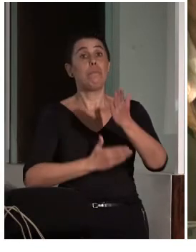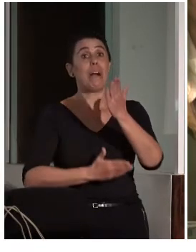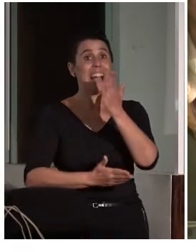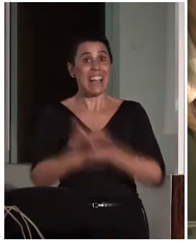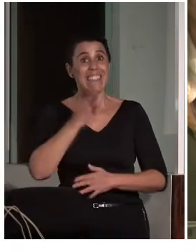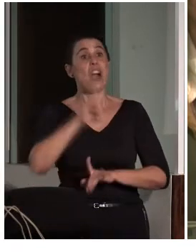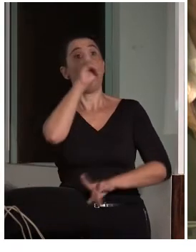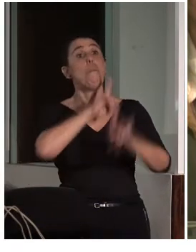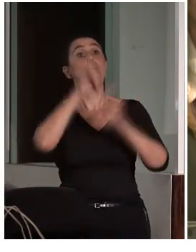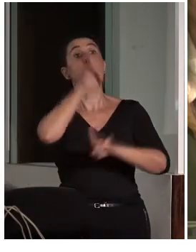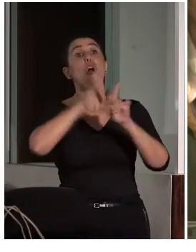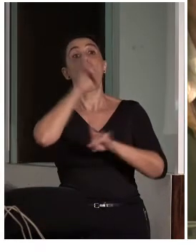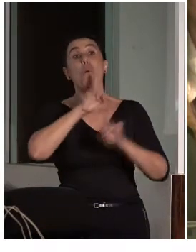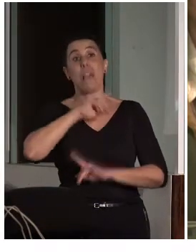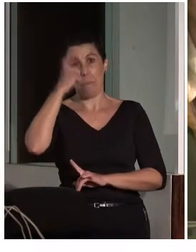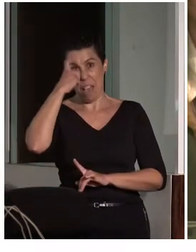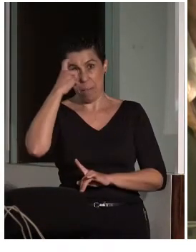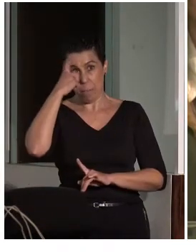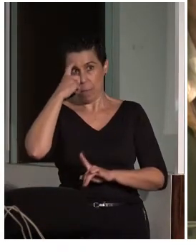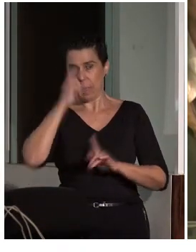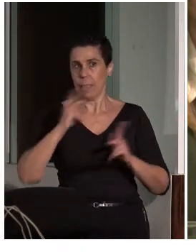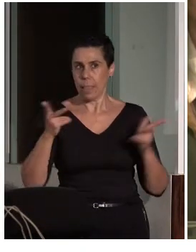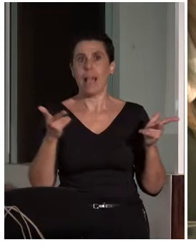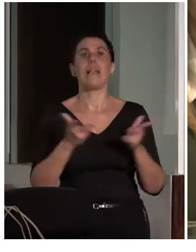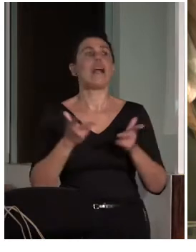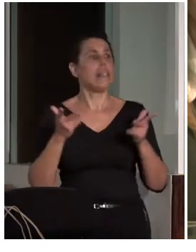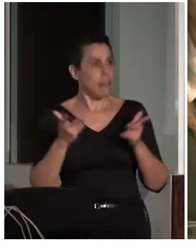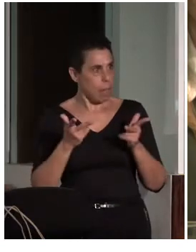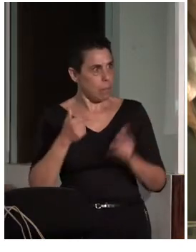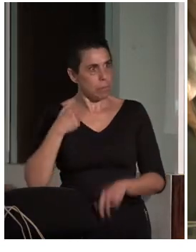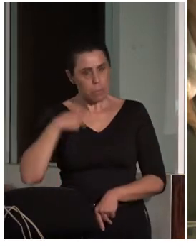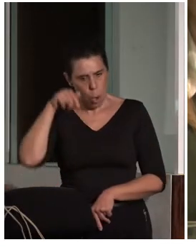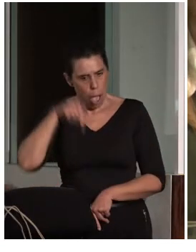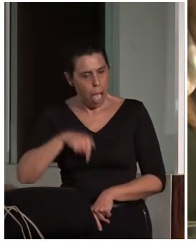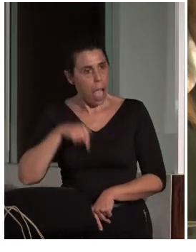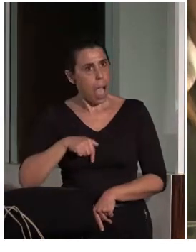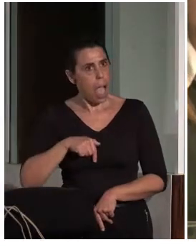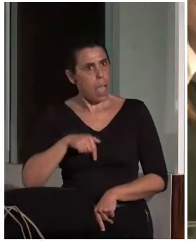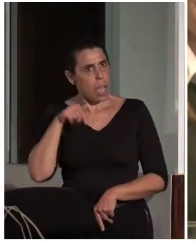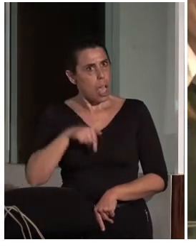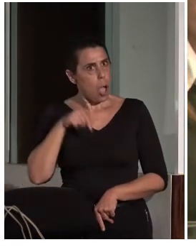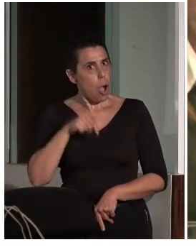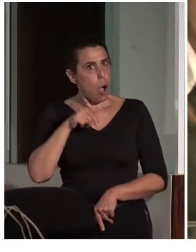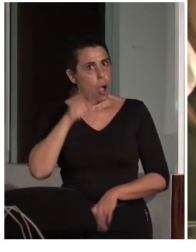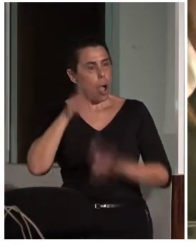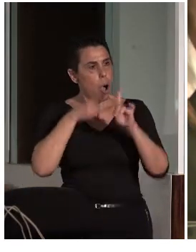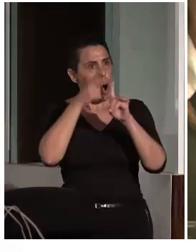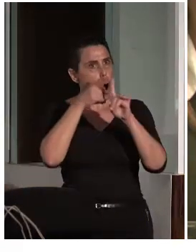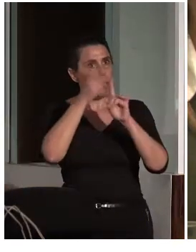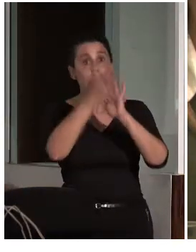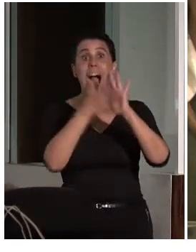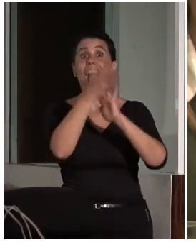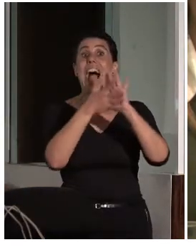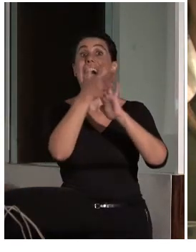mental grave. Estamos aquí para hablar de accesibilidad en el entorno cultural,